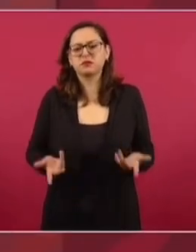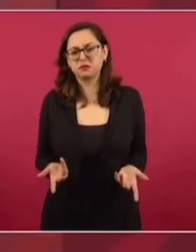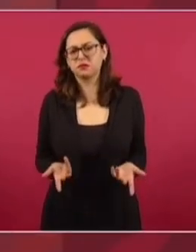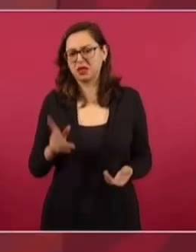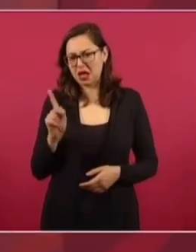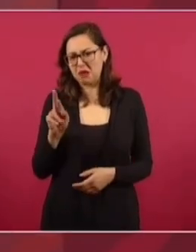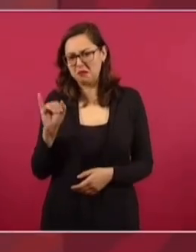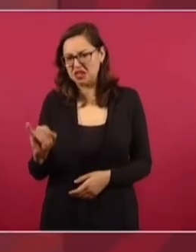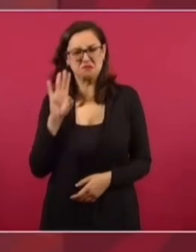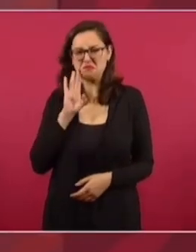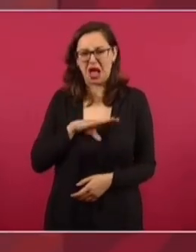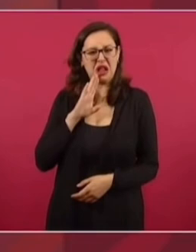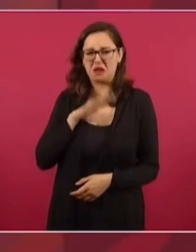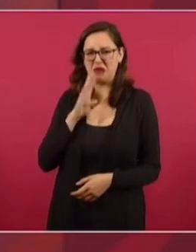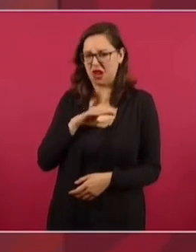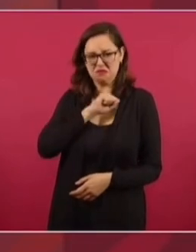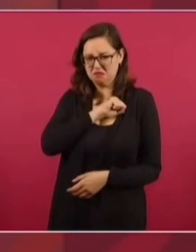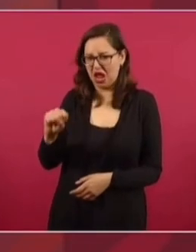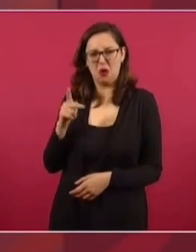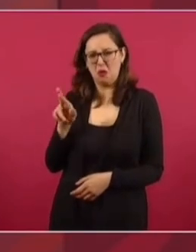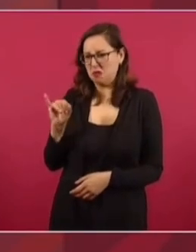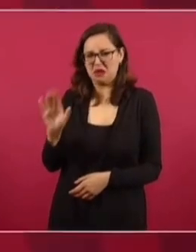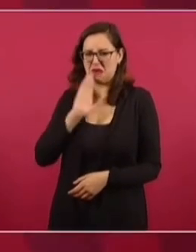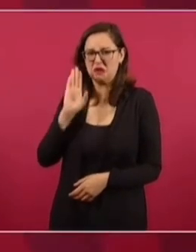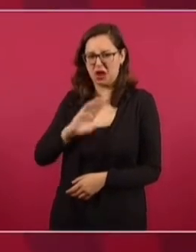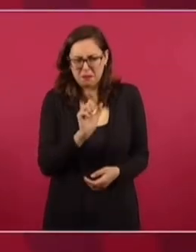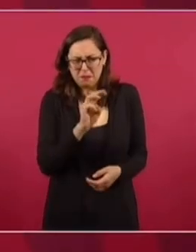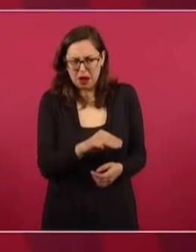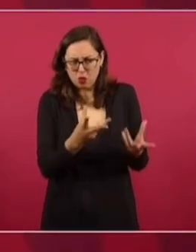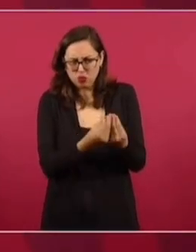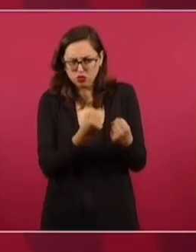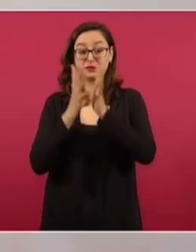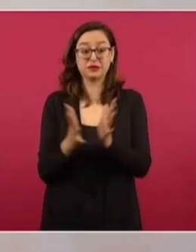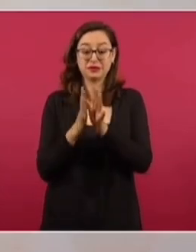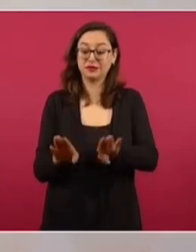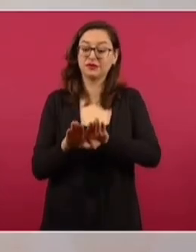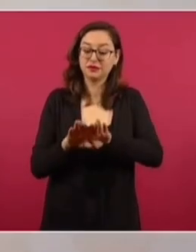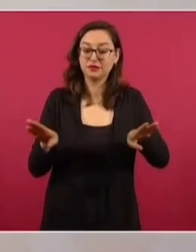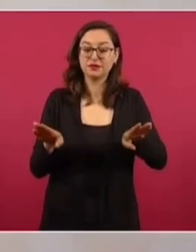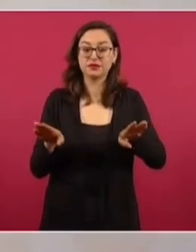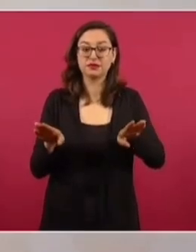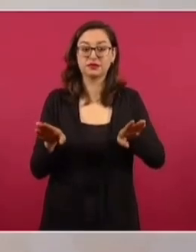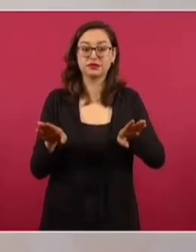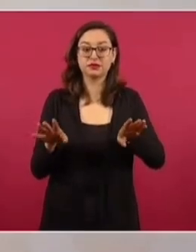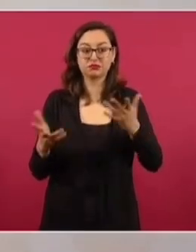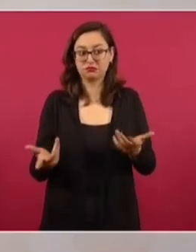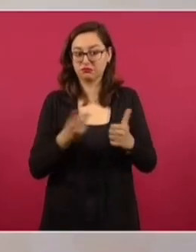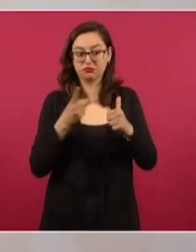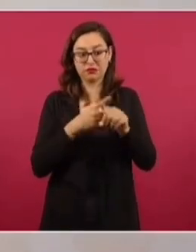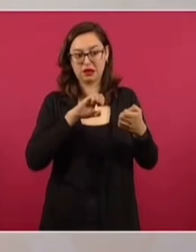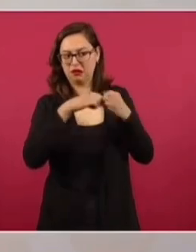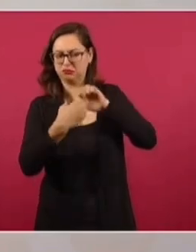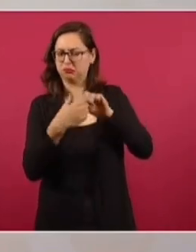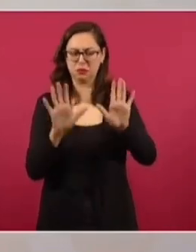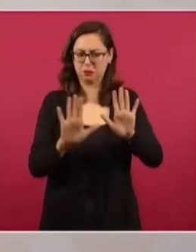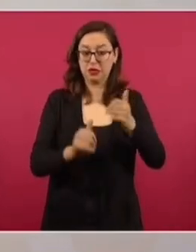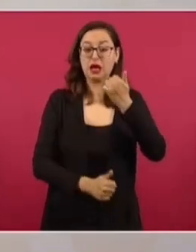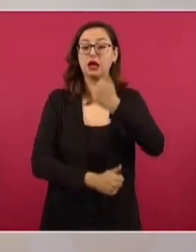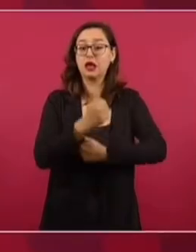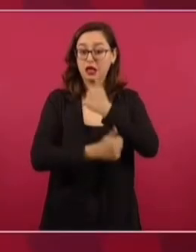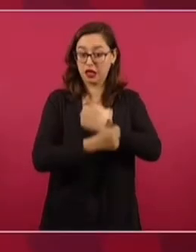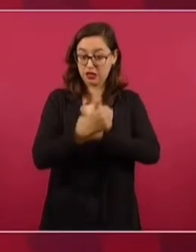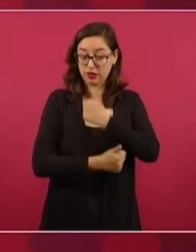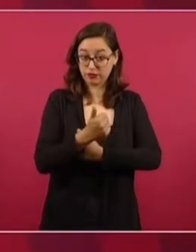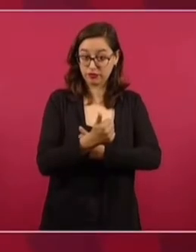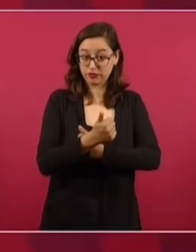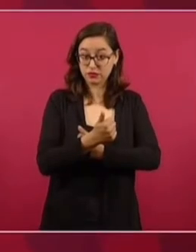malo lo del PRI, ¿por qué se aliaron al PRI los del PAN? Primero, no vernos como enemigos, sino como adversarios. ¿Y cómo